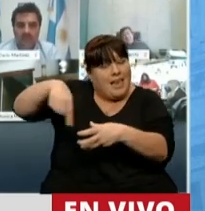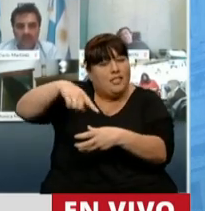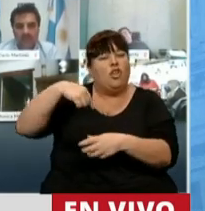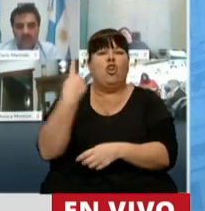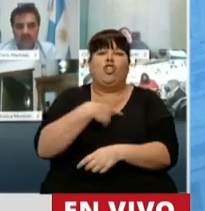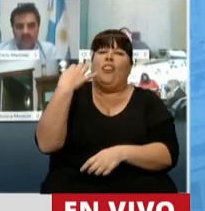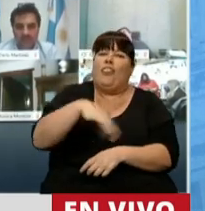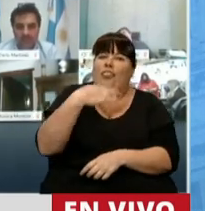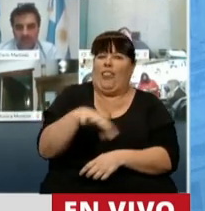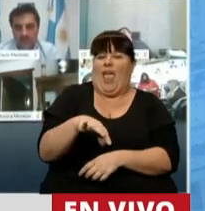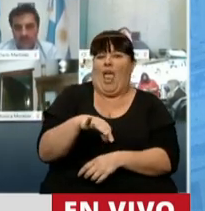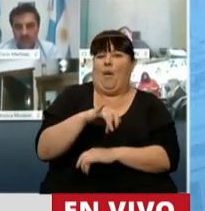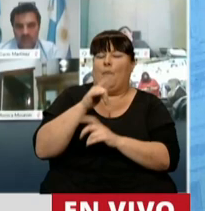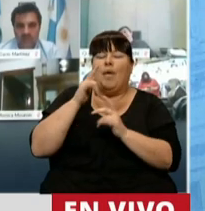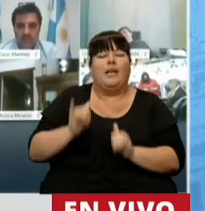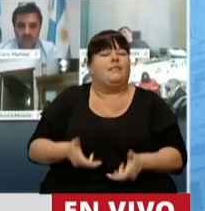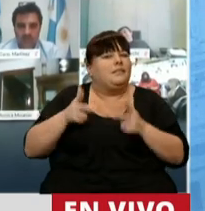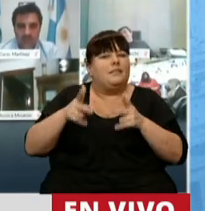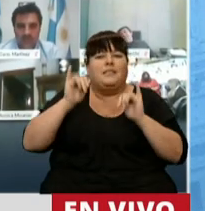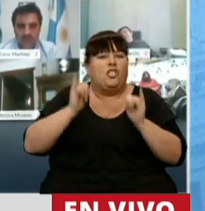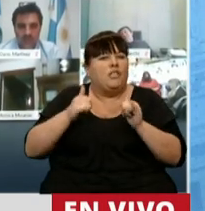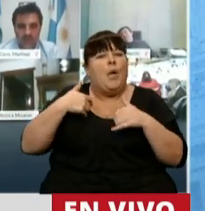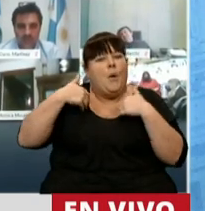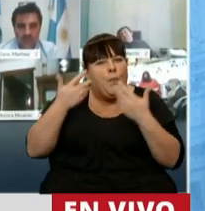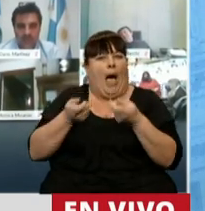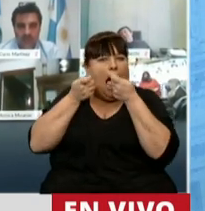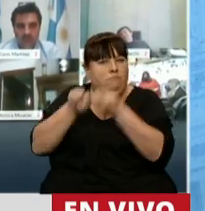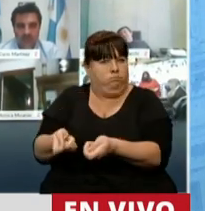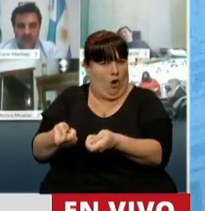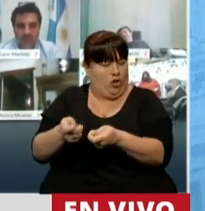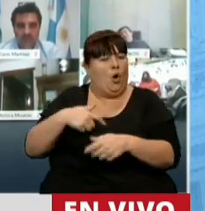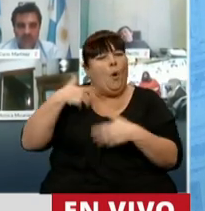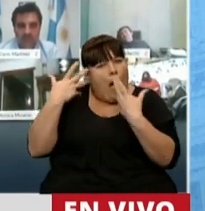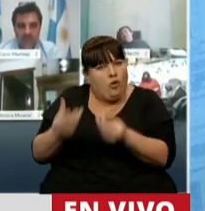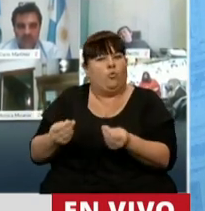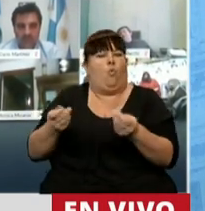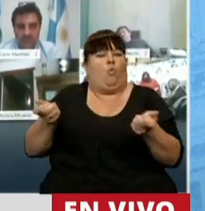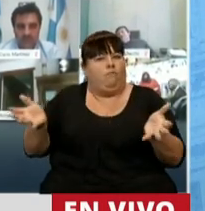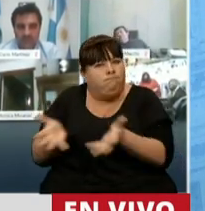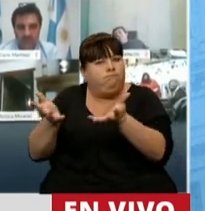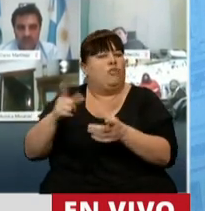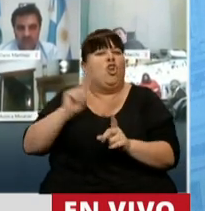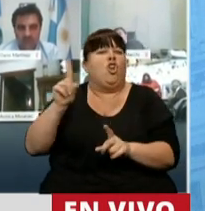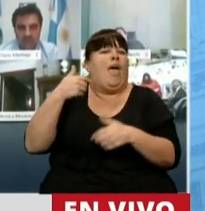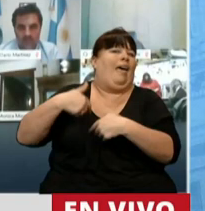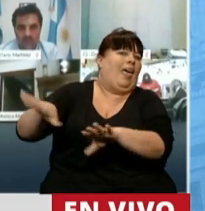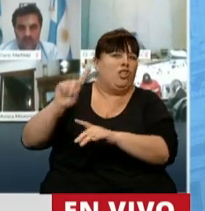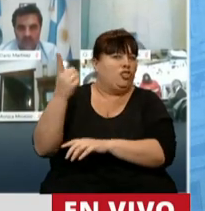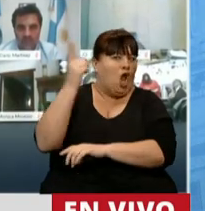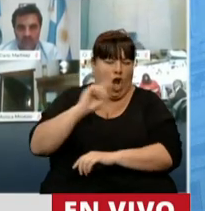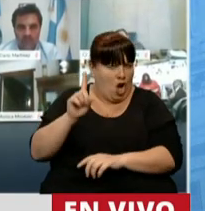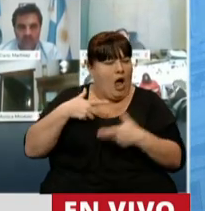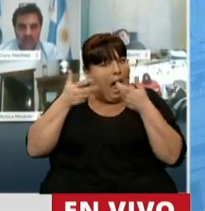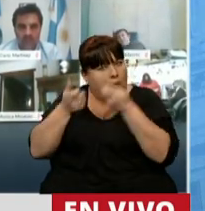al que nosotros le tenemos que decir vehementemente que vamos a estar al lado, que lo vamos a acompañar y que no lo vamos a dejar